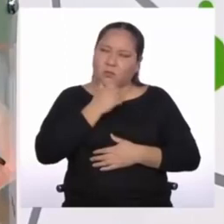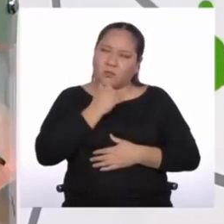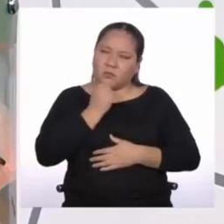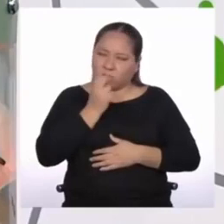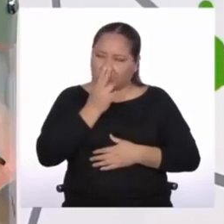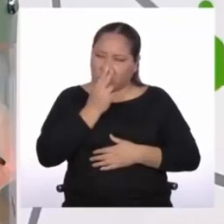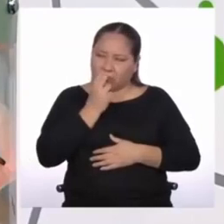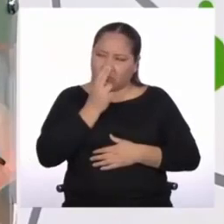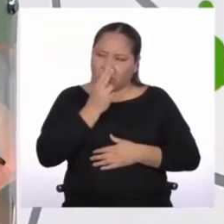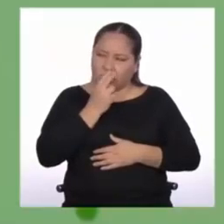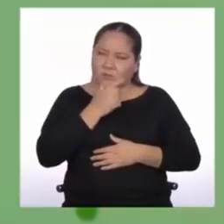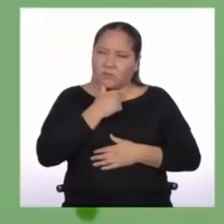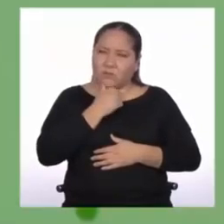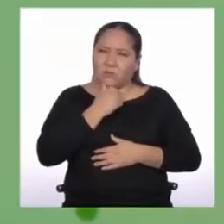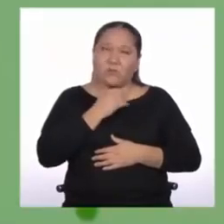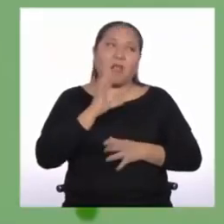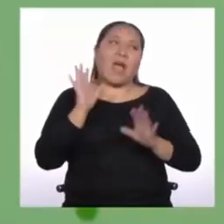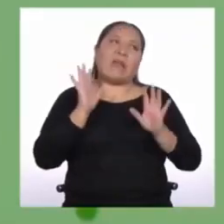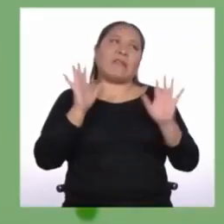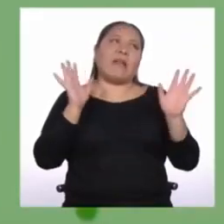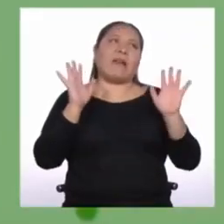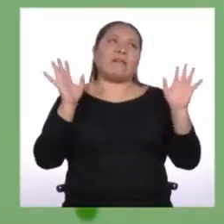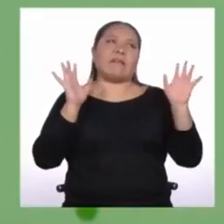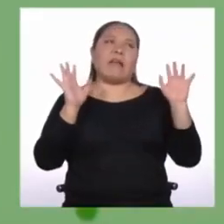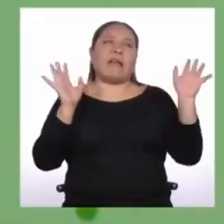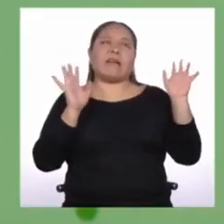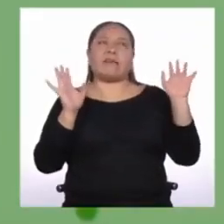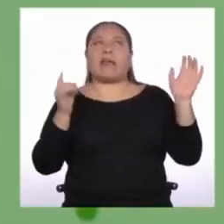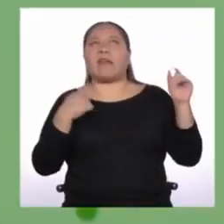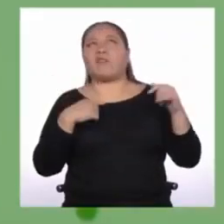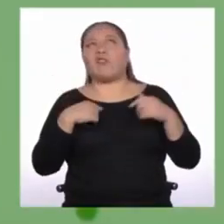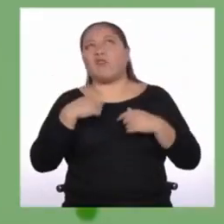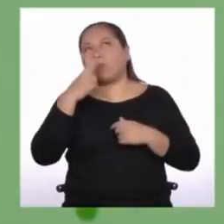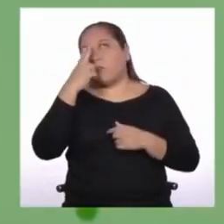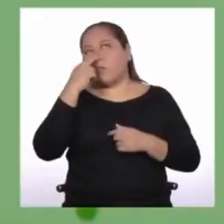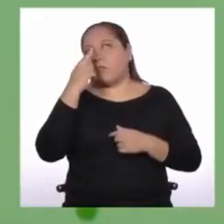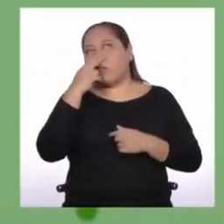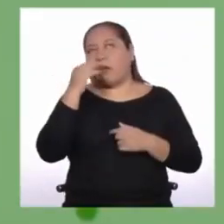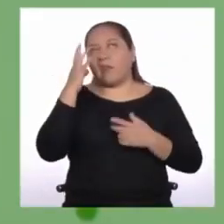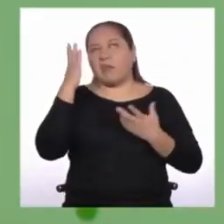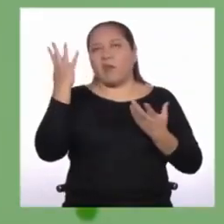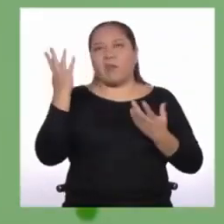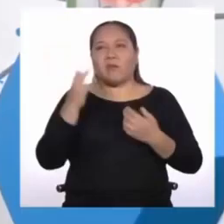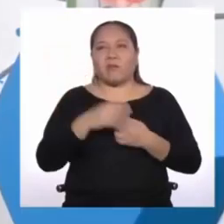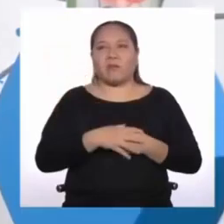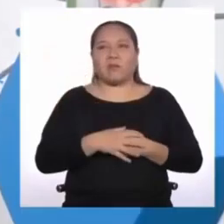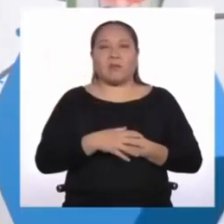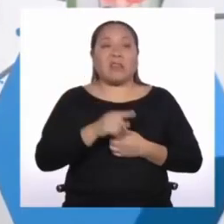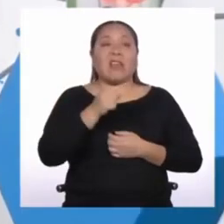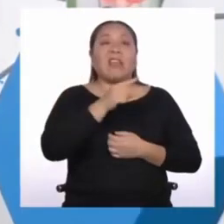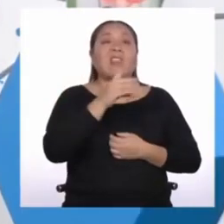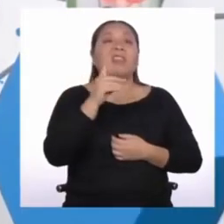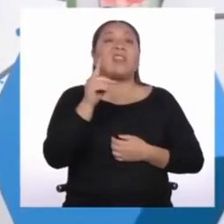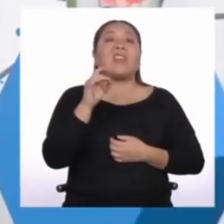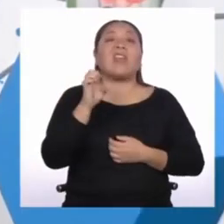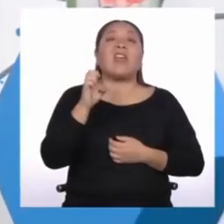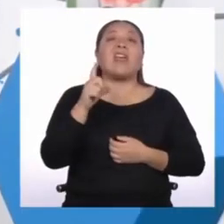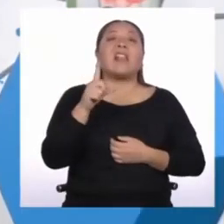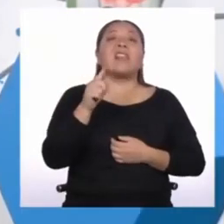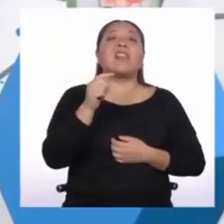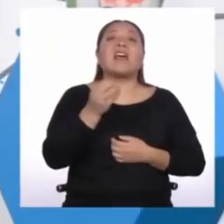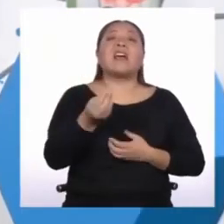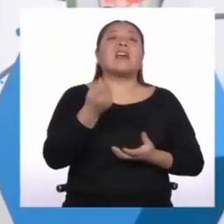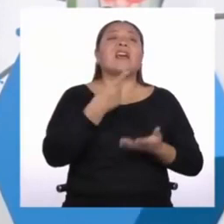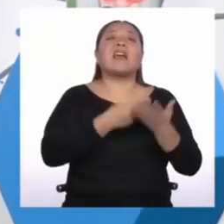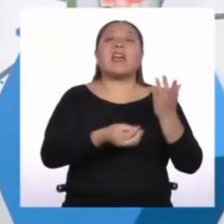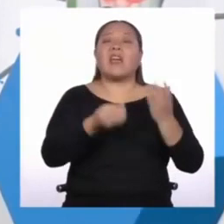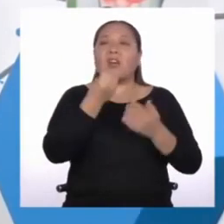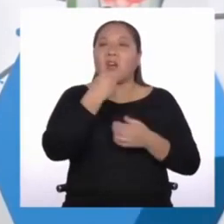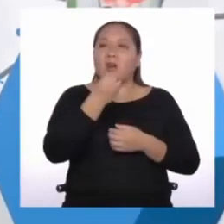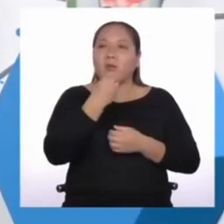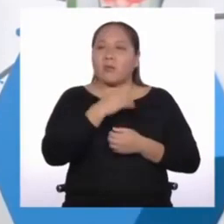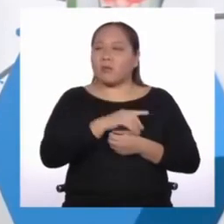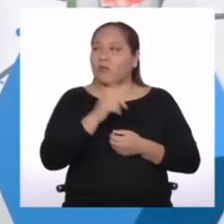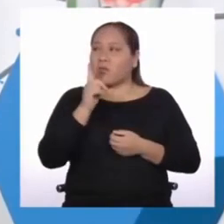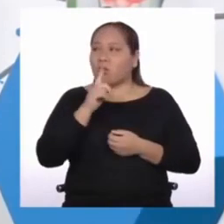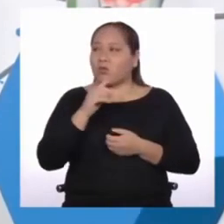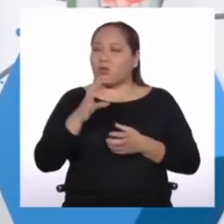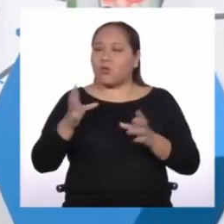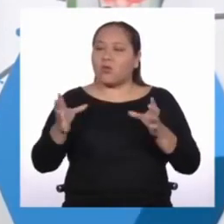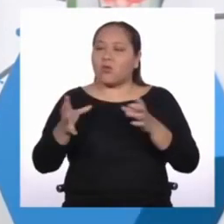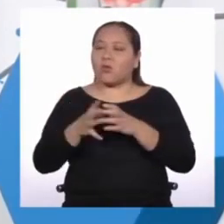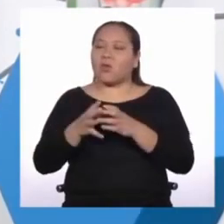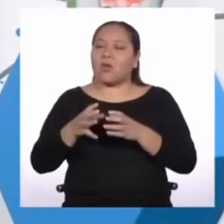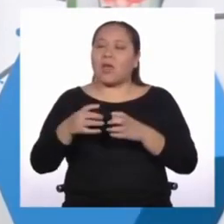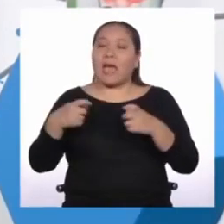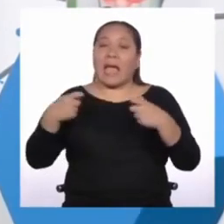extraño. Ay, ay, sí. Es un caso bastante extraño el cerebro. ¿Y qué hay de Delta? ¿Qué come ella? Yo utilizo energía